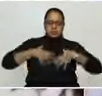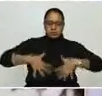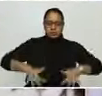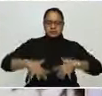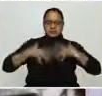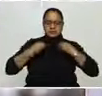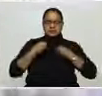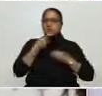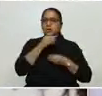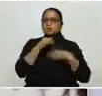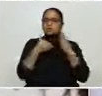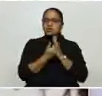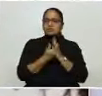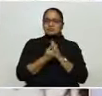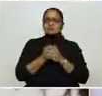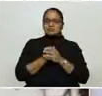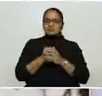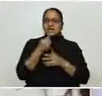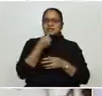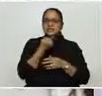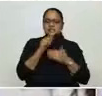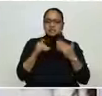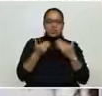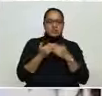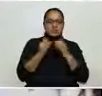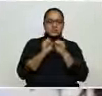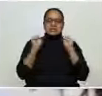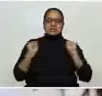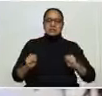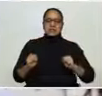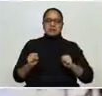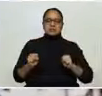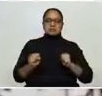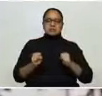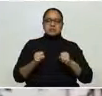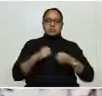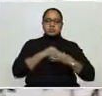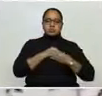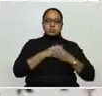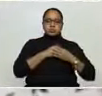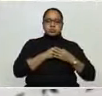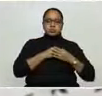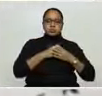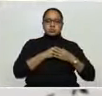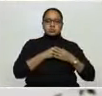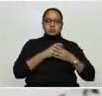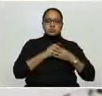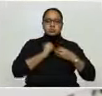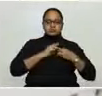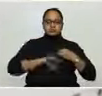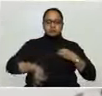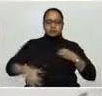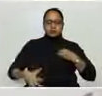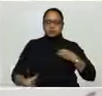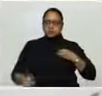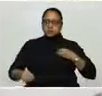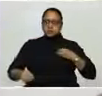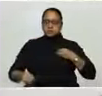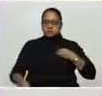cardiovascular nuestro. Estos protocolos se están aplicando en diferentes lugares.